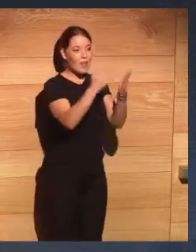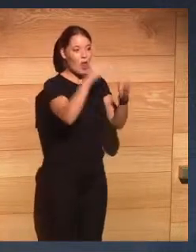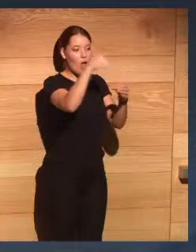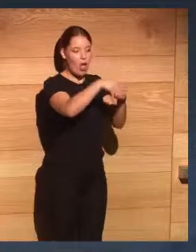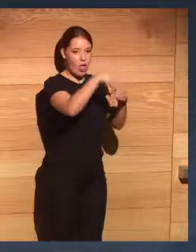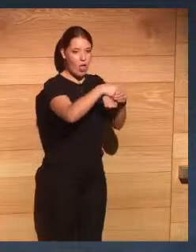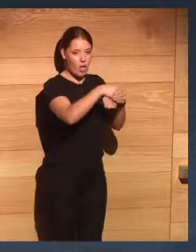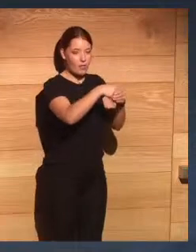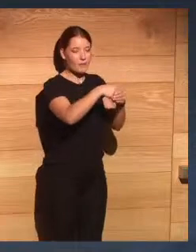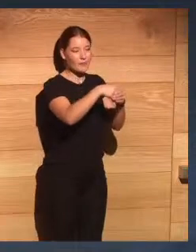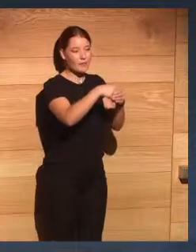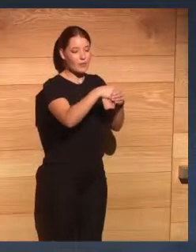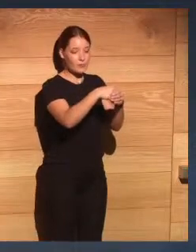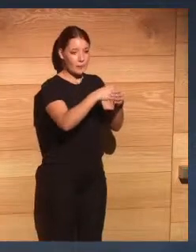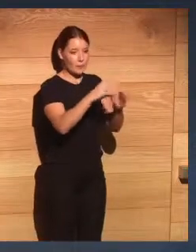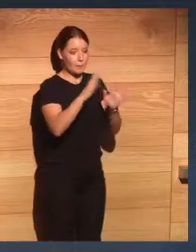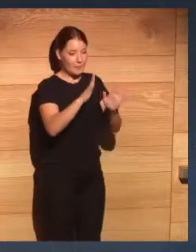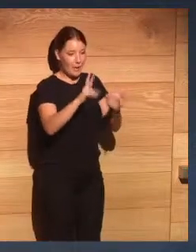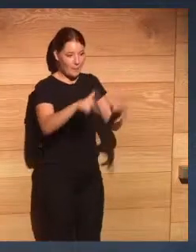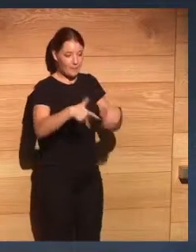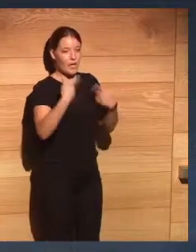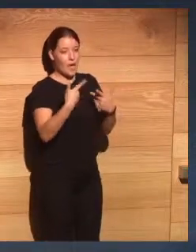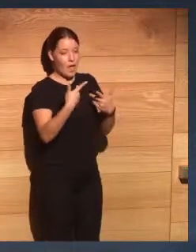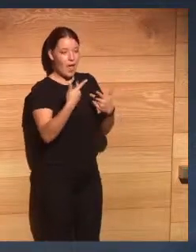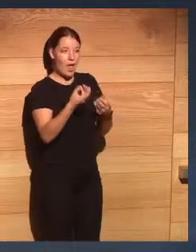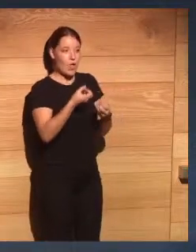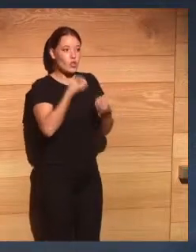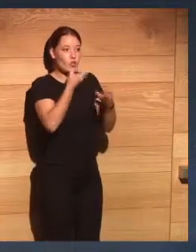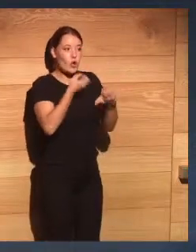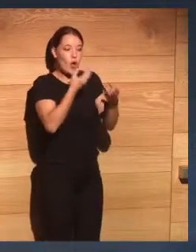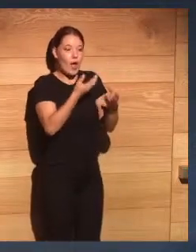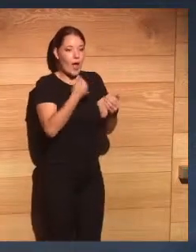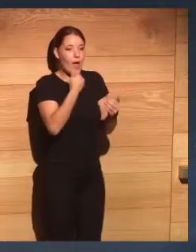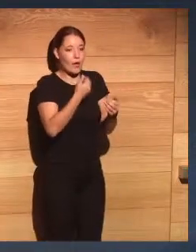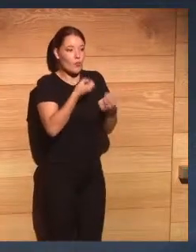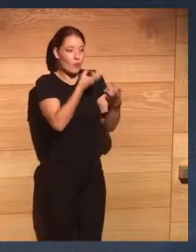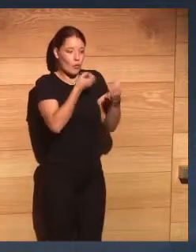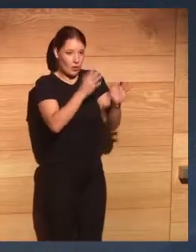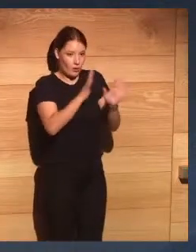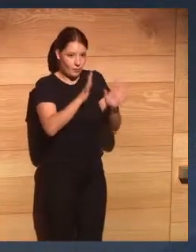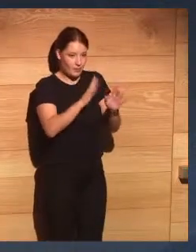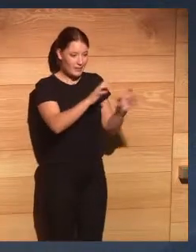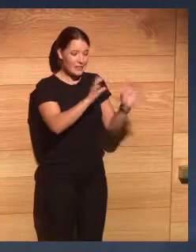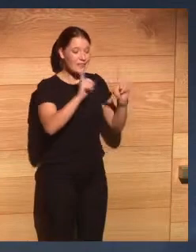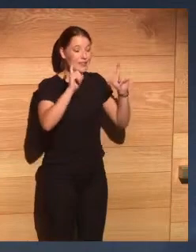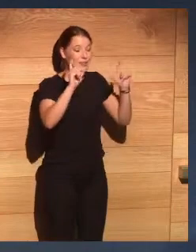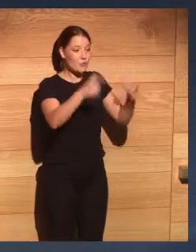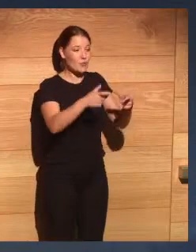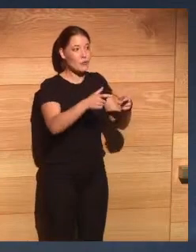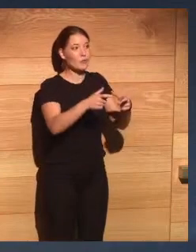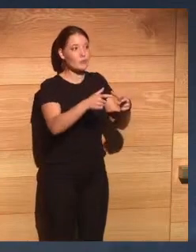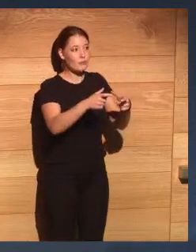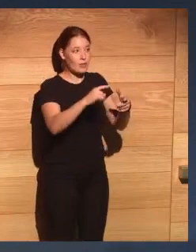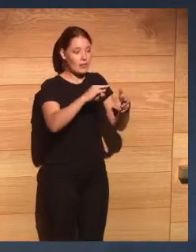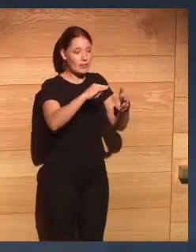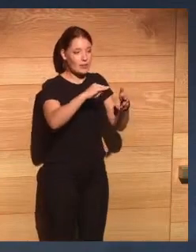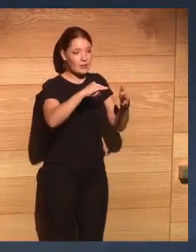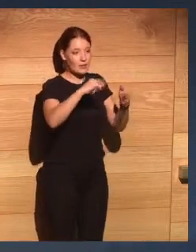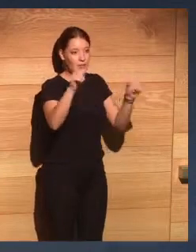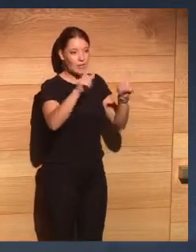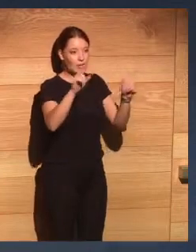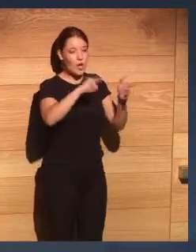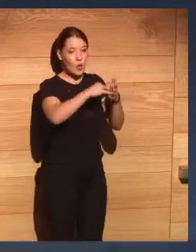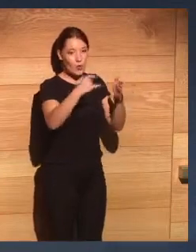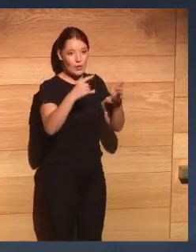unos apuntes un repaso sobre el sector de las telecomunicaciones y la naturaleza de las tecnologías